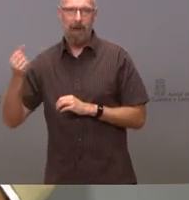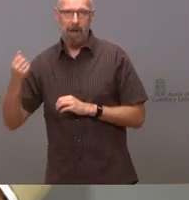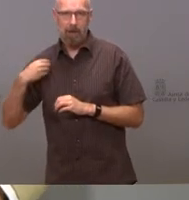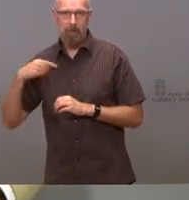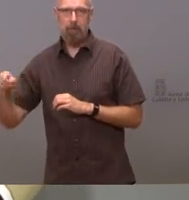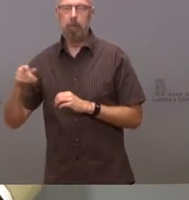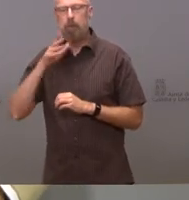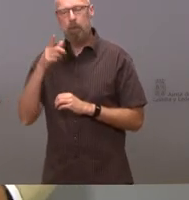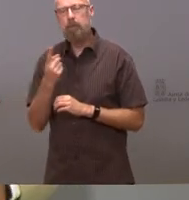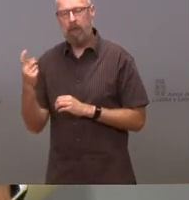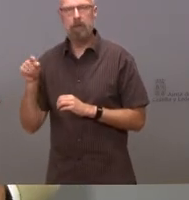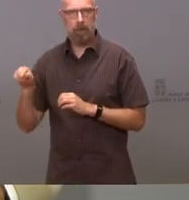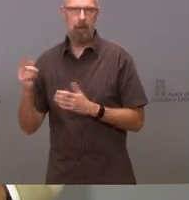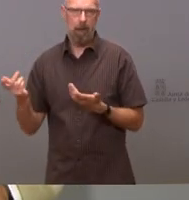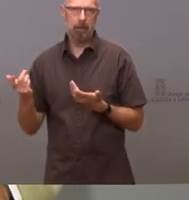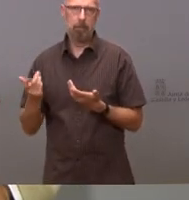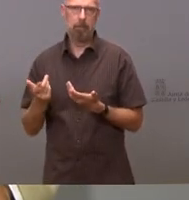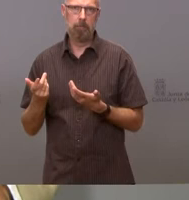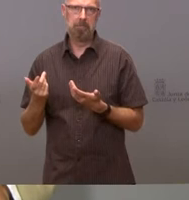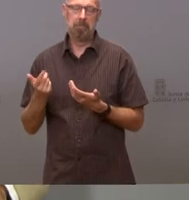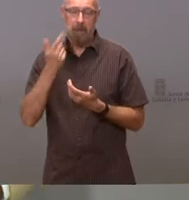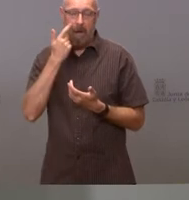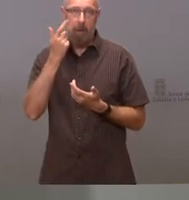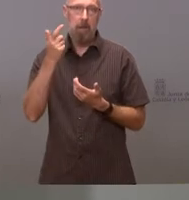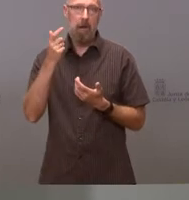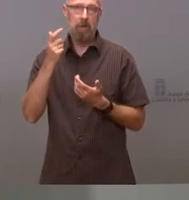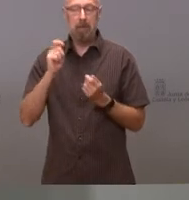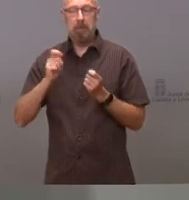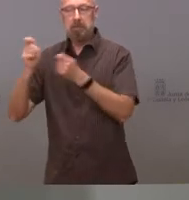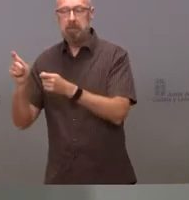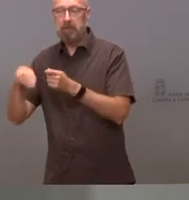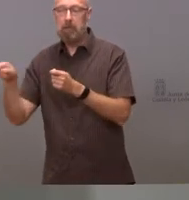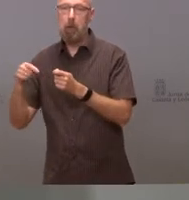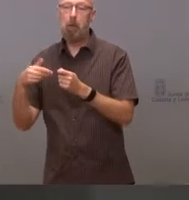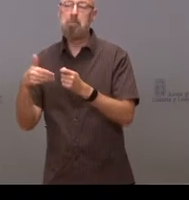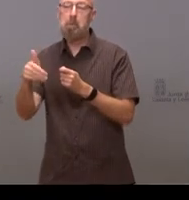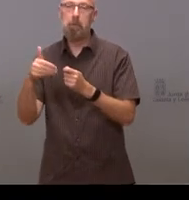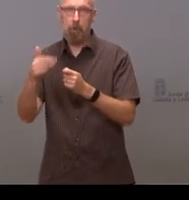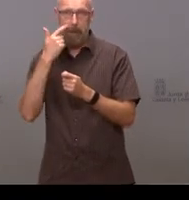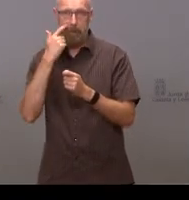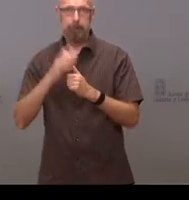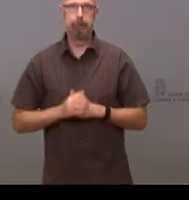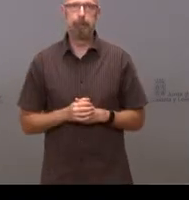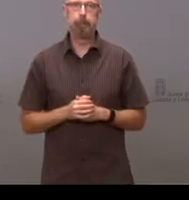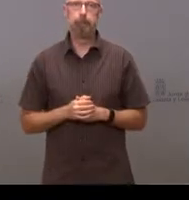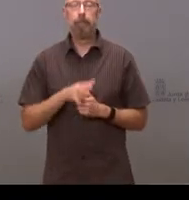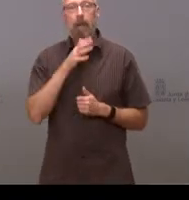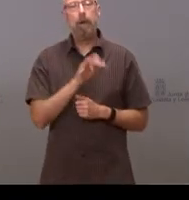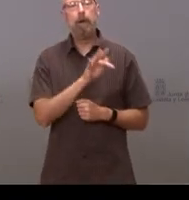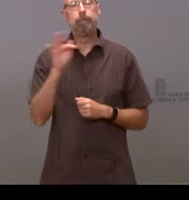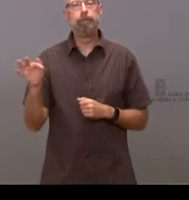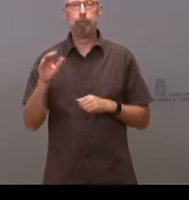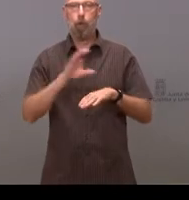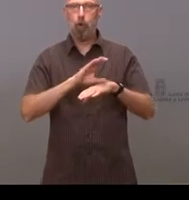y esperamos que se produzca esa declaración en el menor tiempo posible. Sin más, ya le dejo la palabra al consejero Juan Carlos.